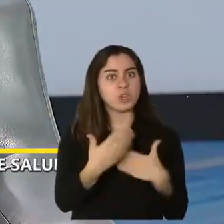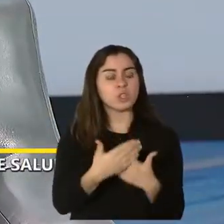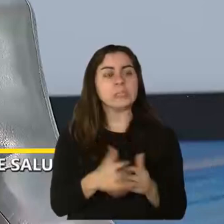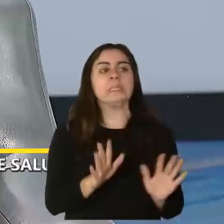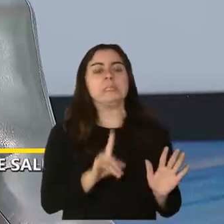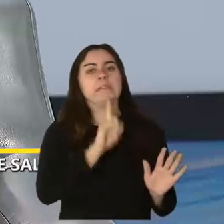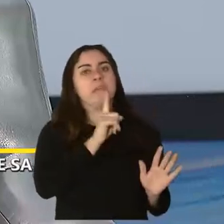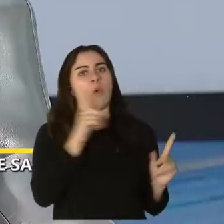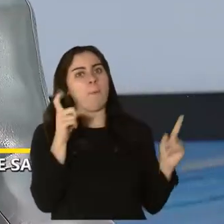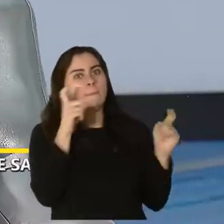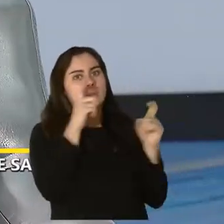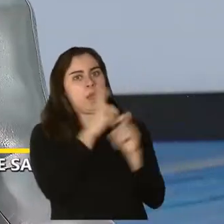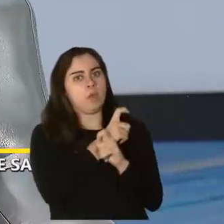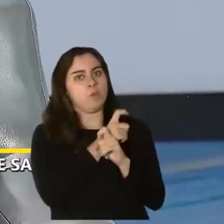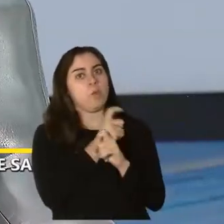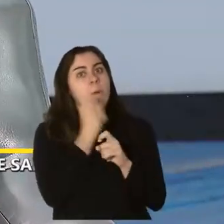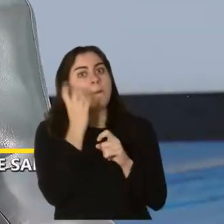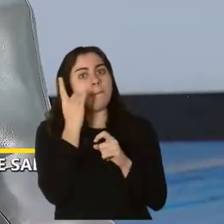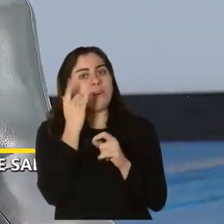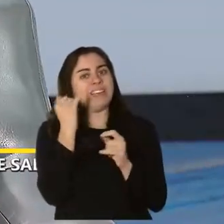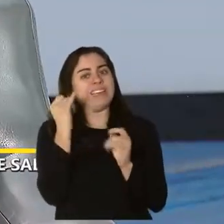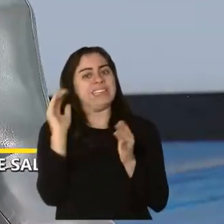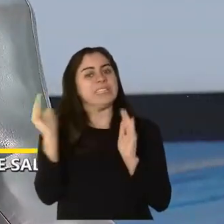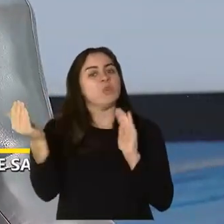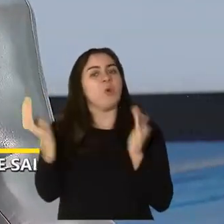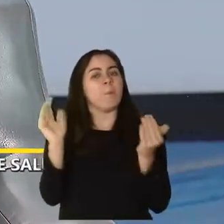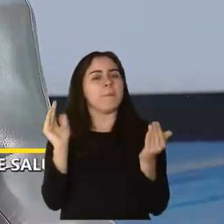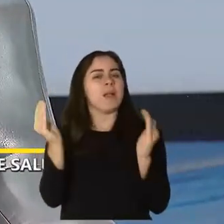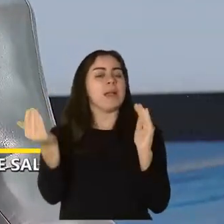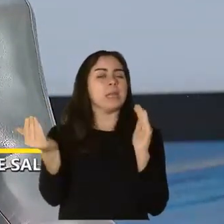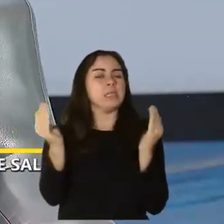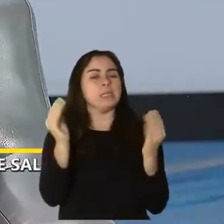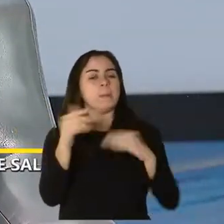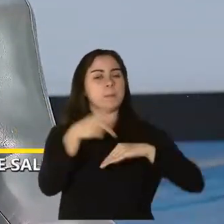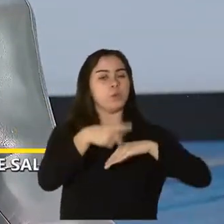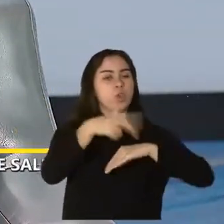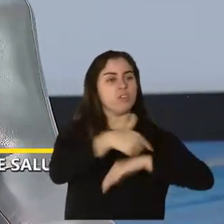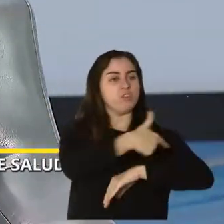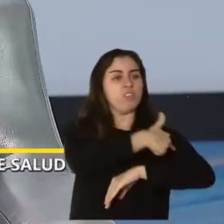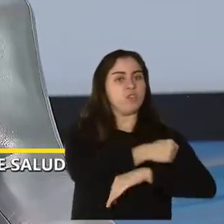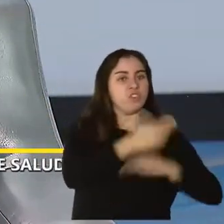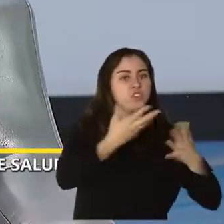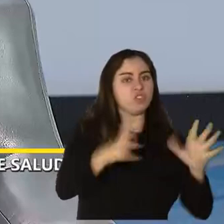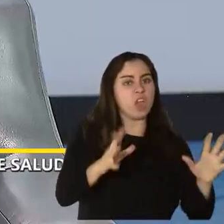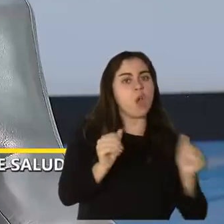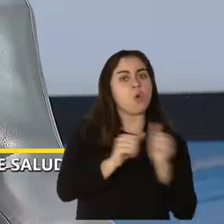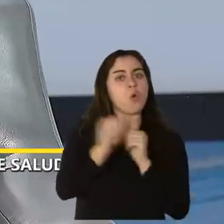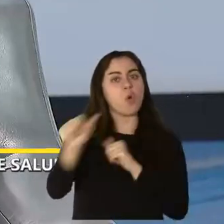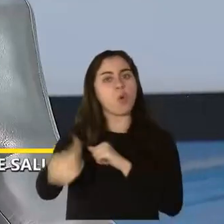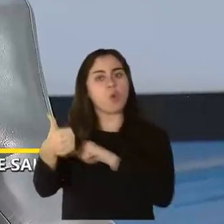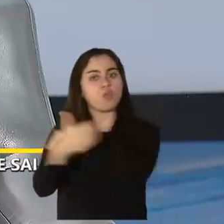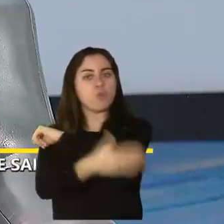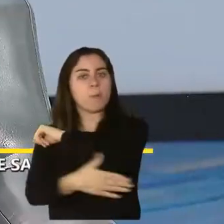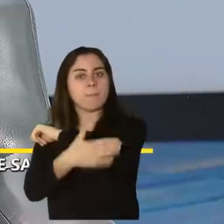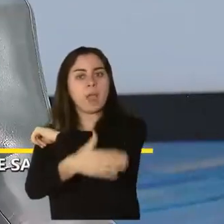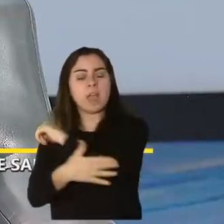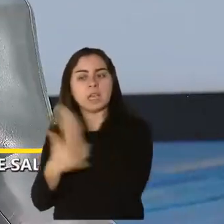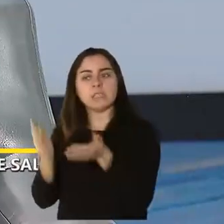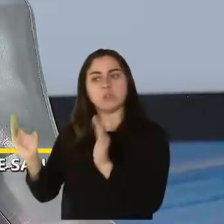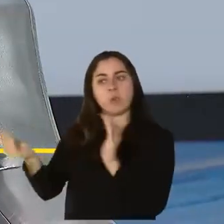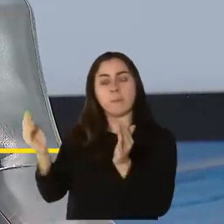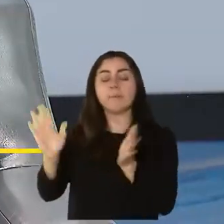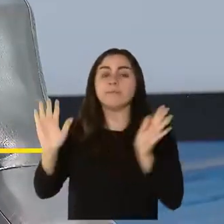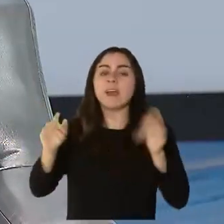vacunas ya administradas, hay artículos publicados que dicen que estamos sexto en el